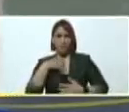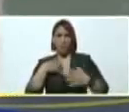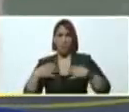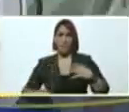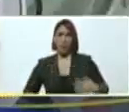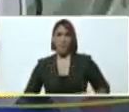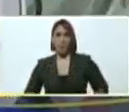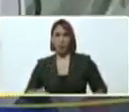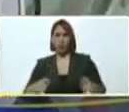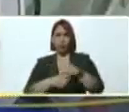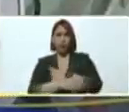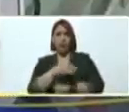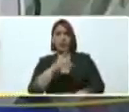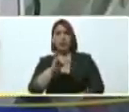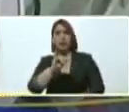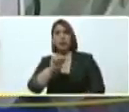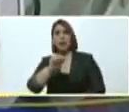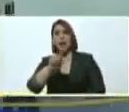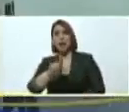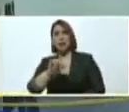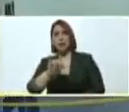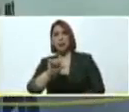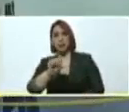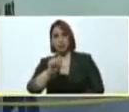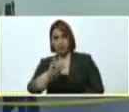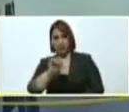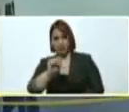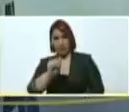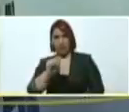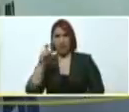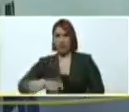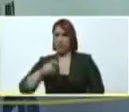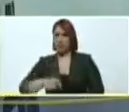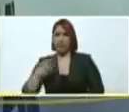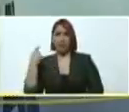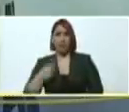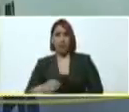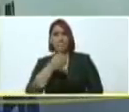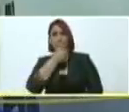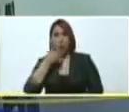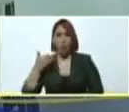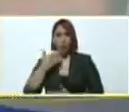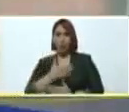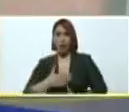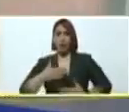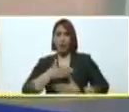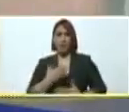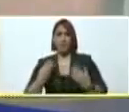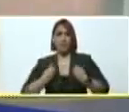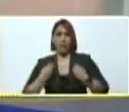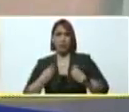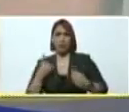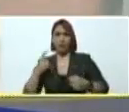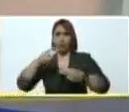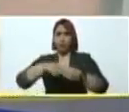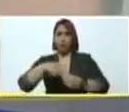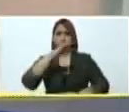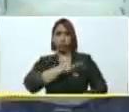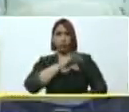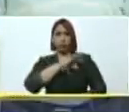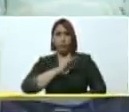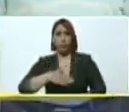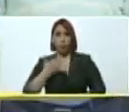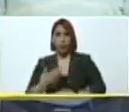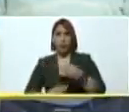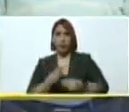están en diálisis y que necesitan tener una mejor calidad de vida y ser reinsertados en la sociedad. Para poder hacer esto,